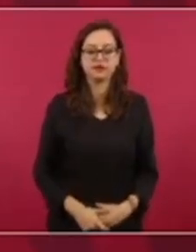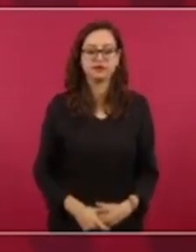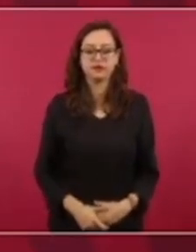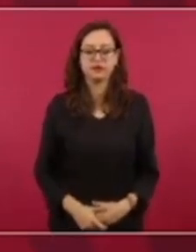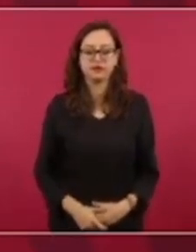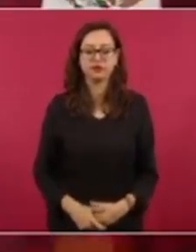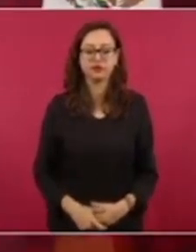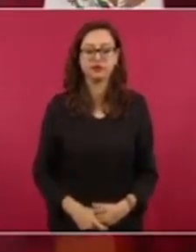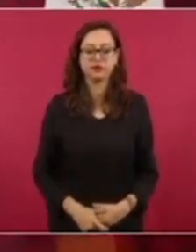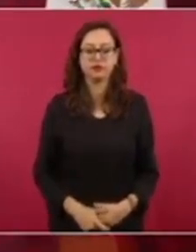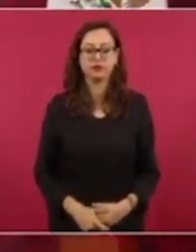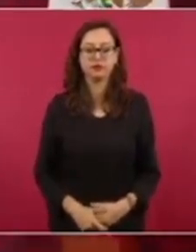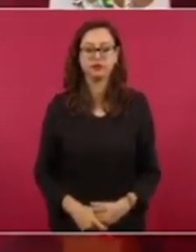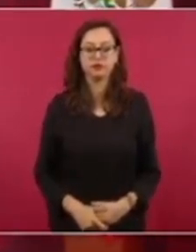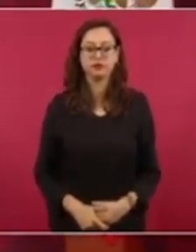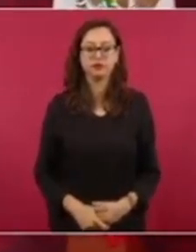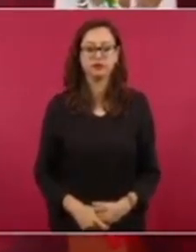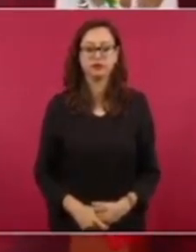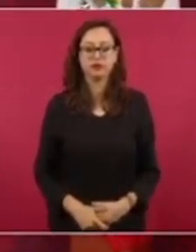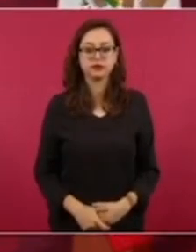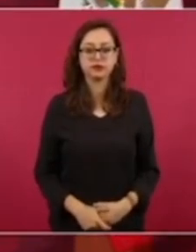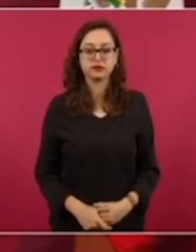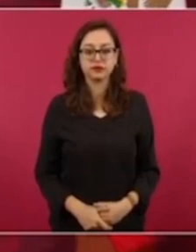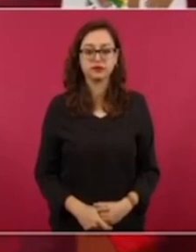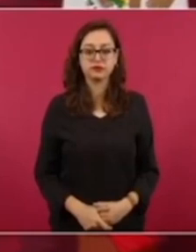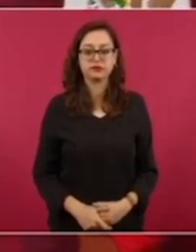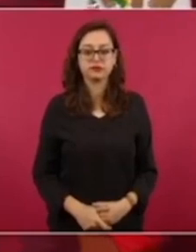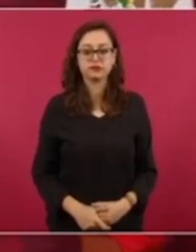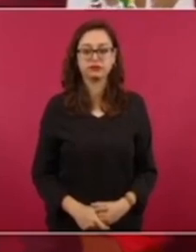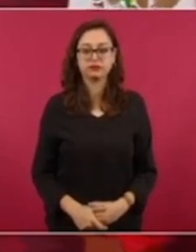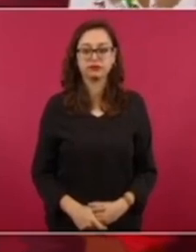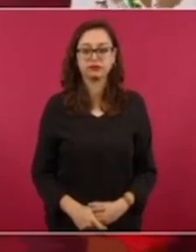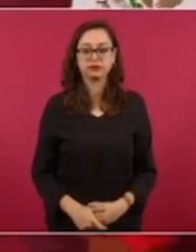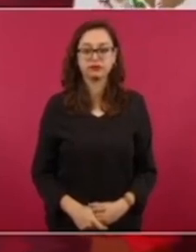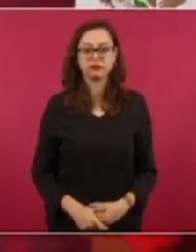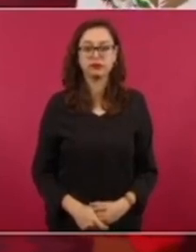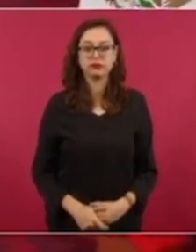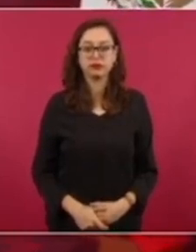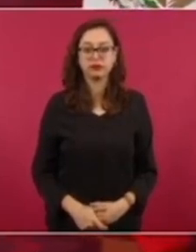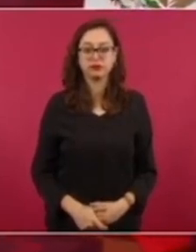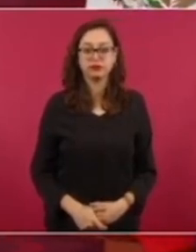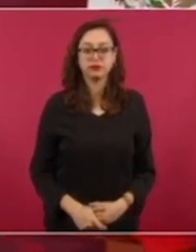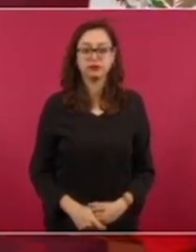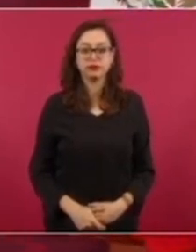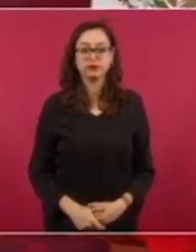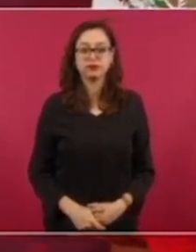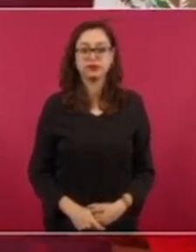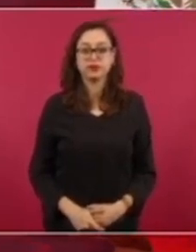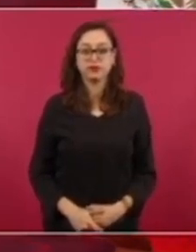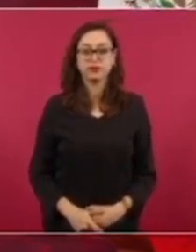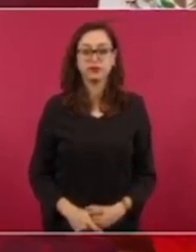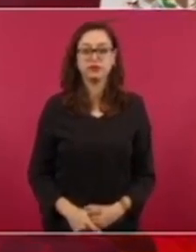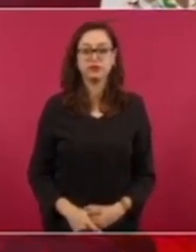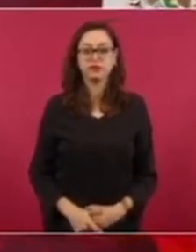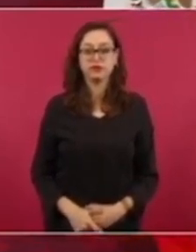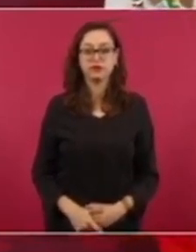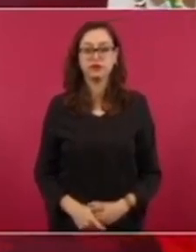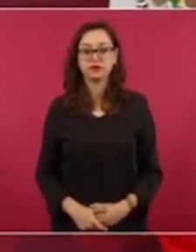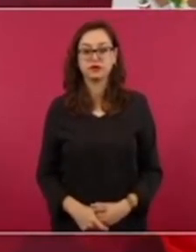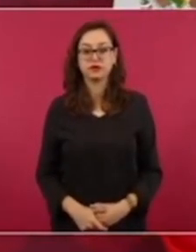Y así muchas